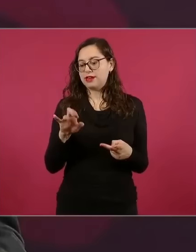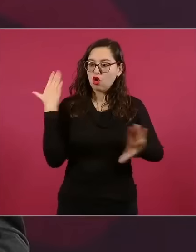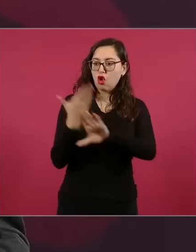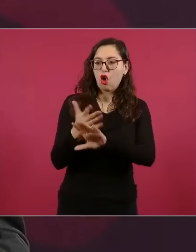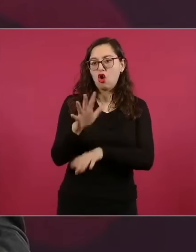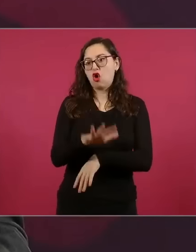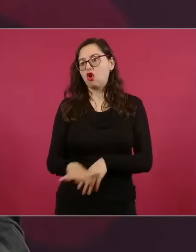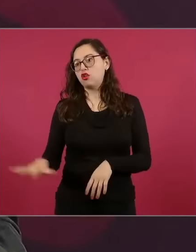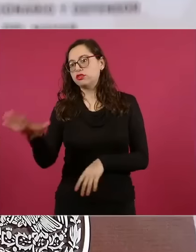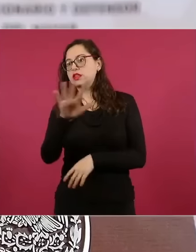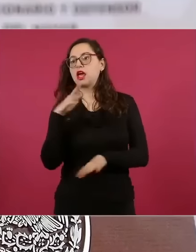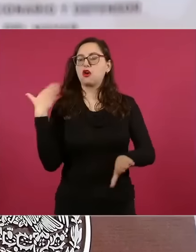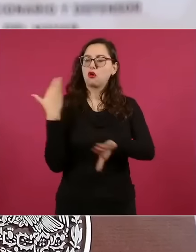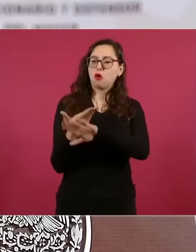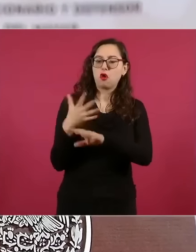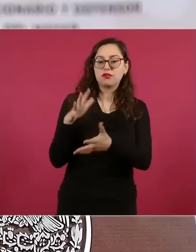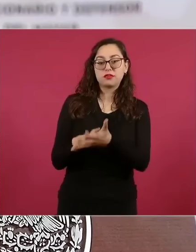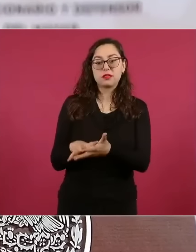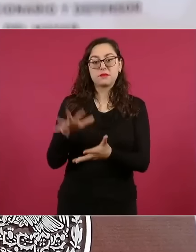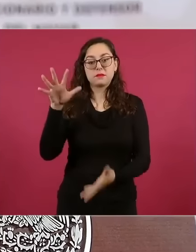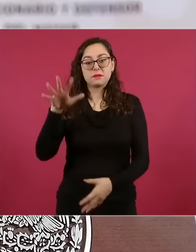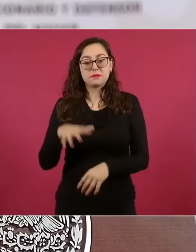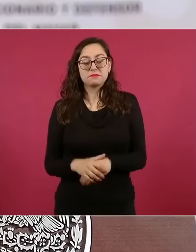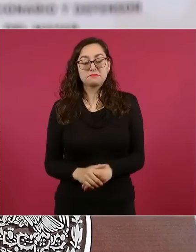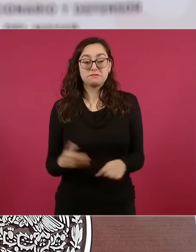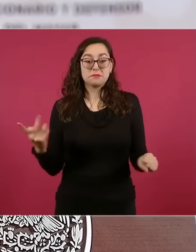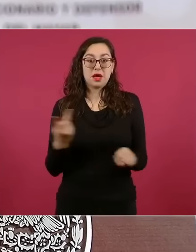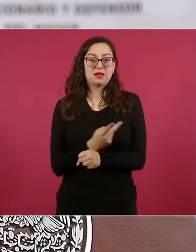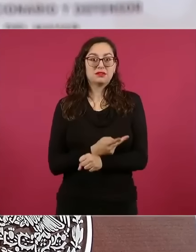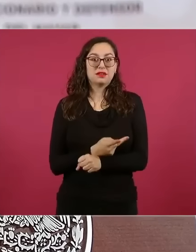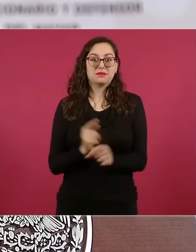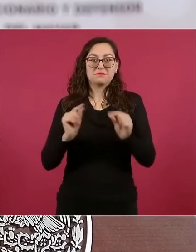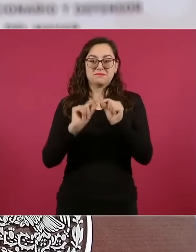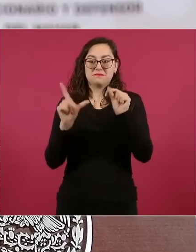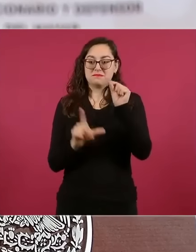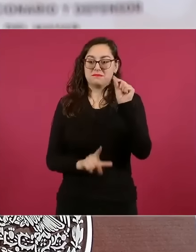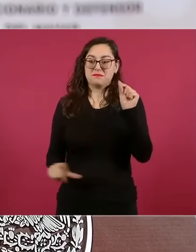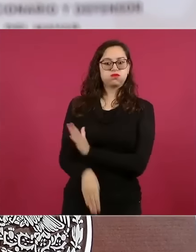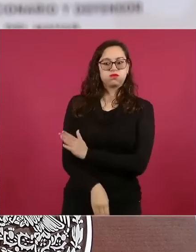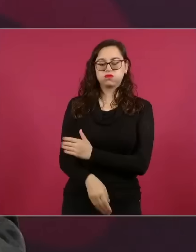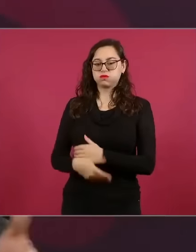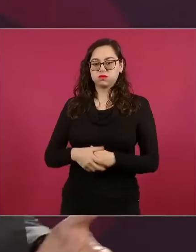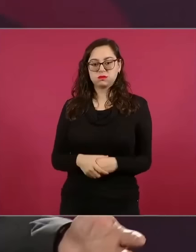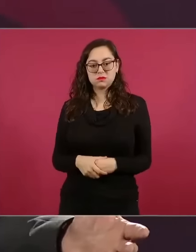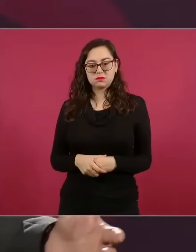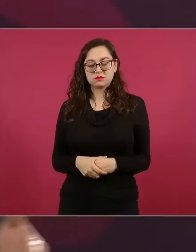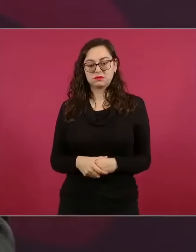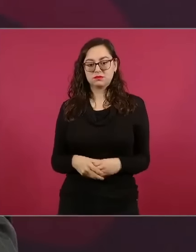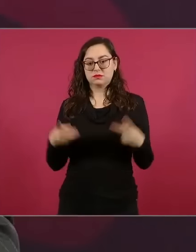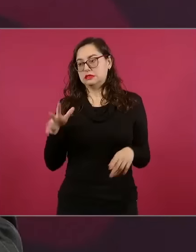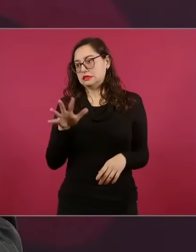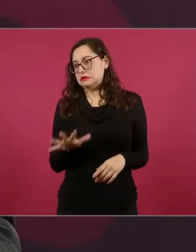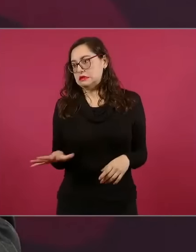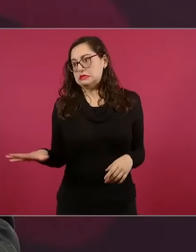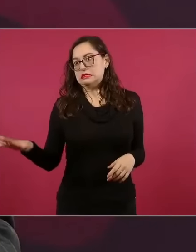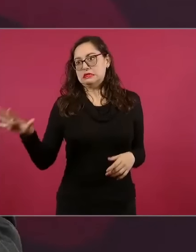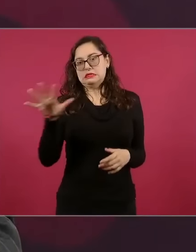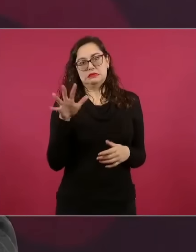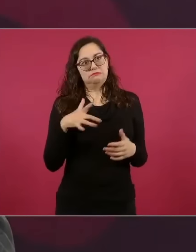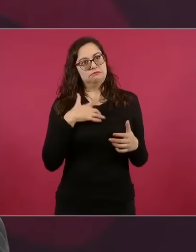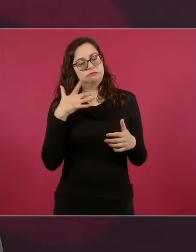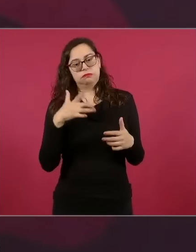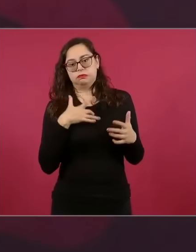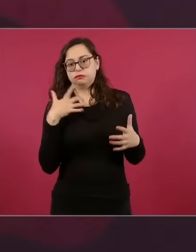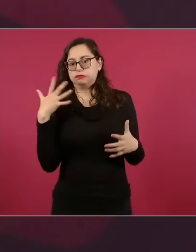a una tremenda crisis, a una decadencia. Y el pueblo de México,